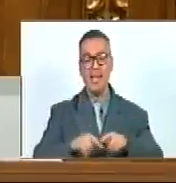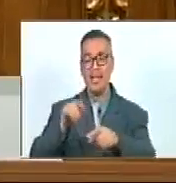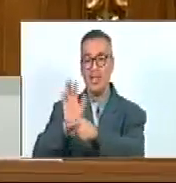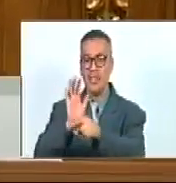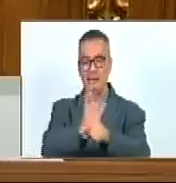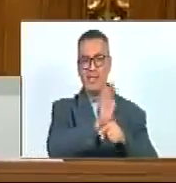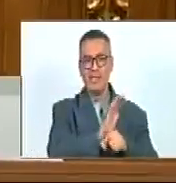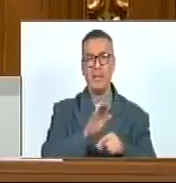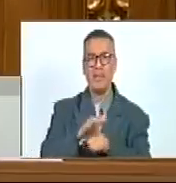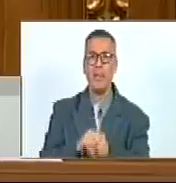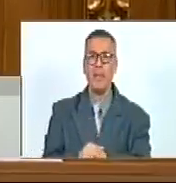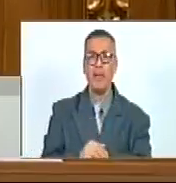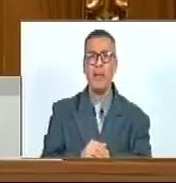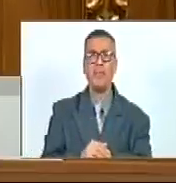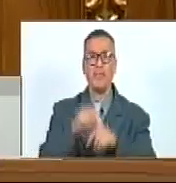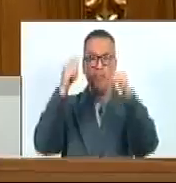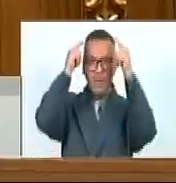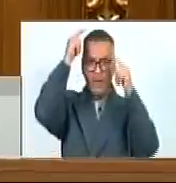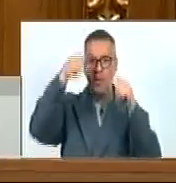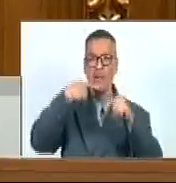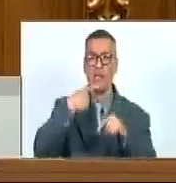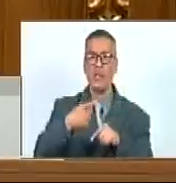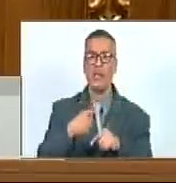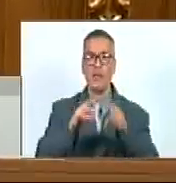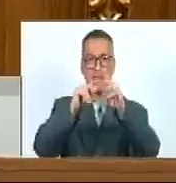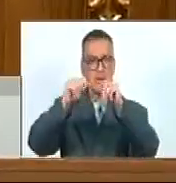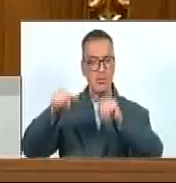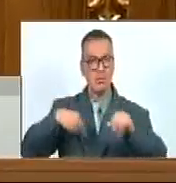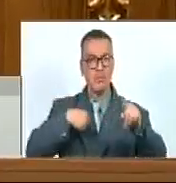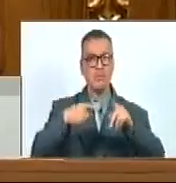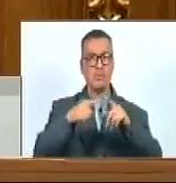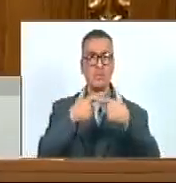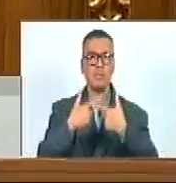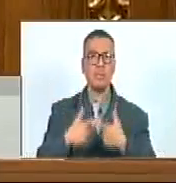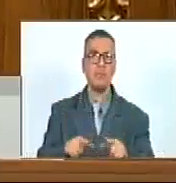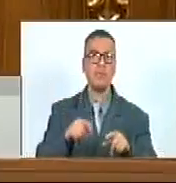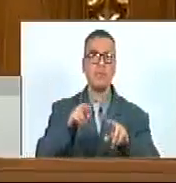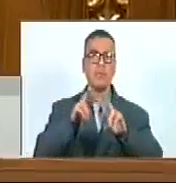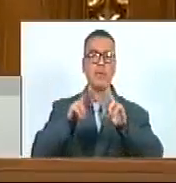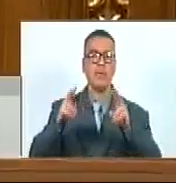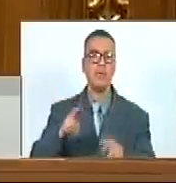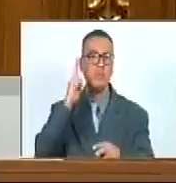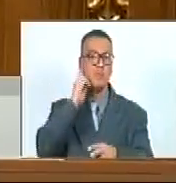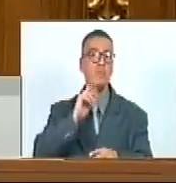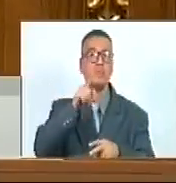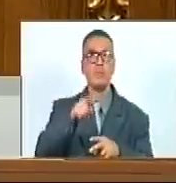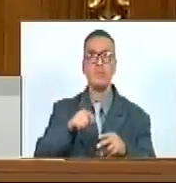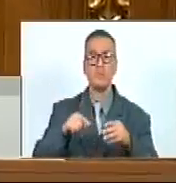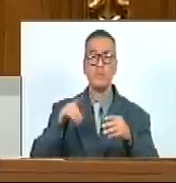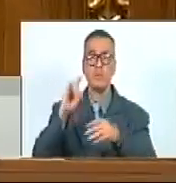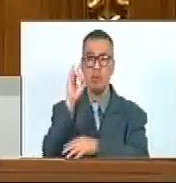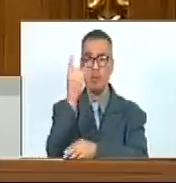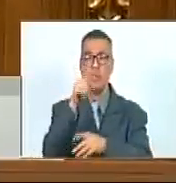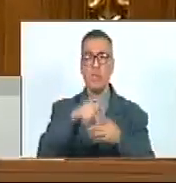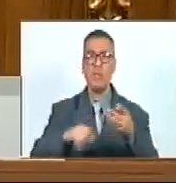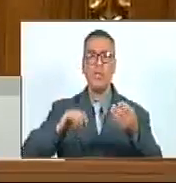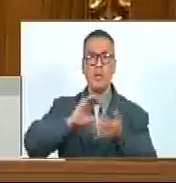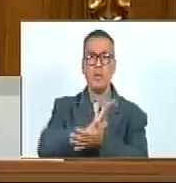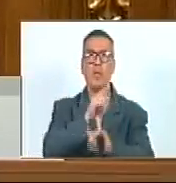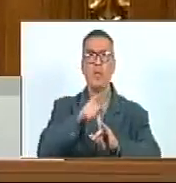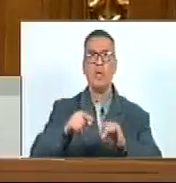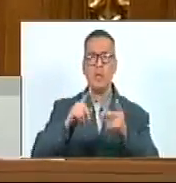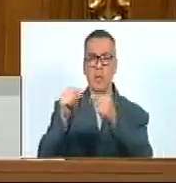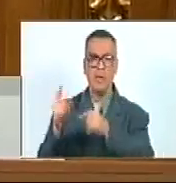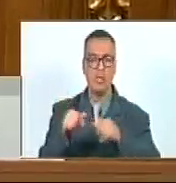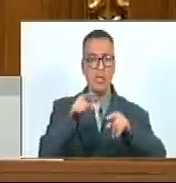Hugo Chávez Decía Parafraseando Al libertador Simón Bolívar Que si la Naturaleza Destructiva Del